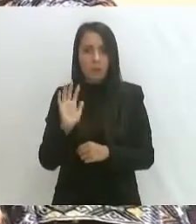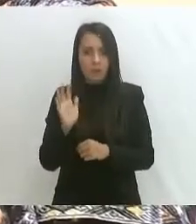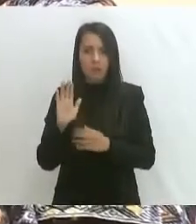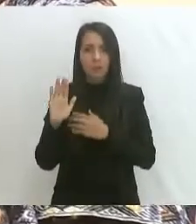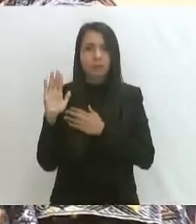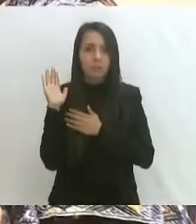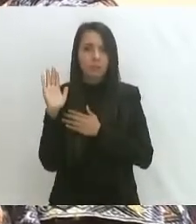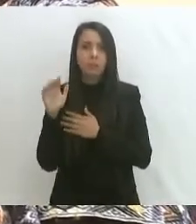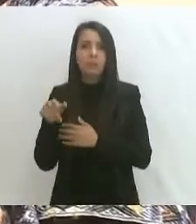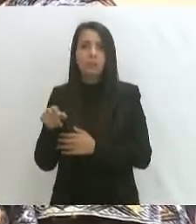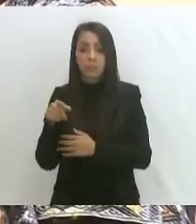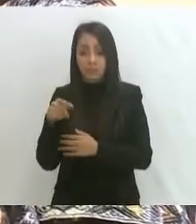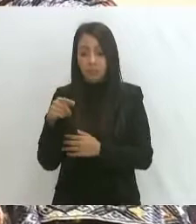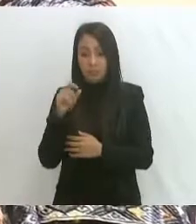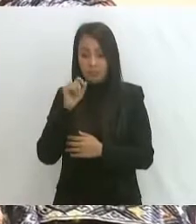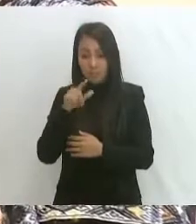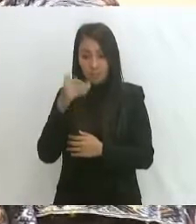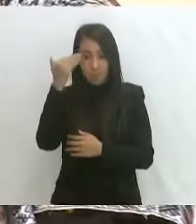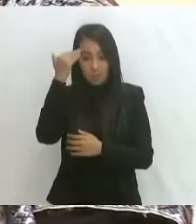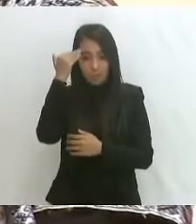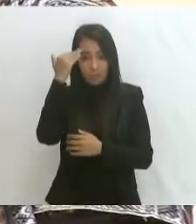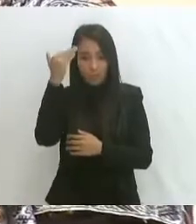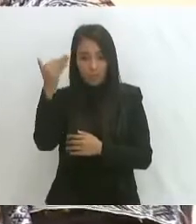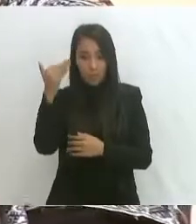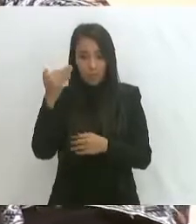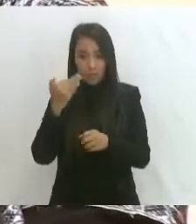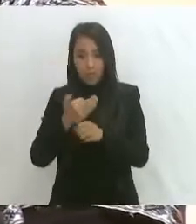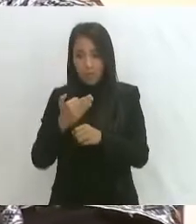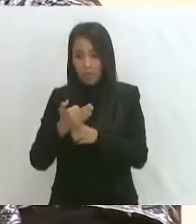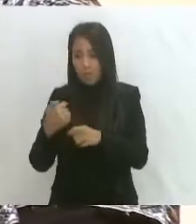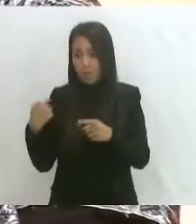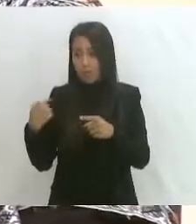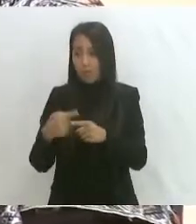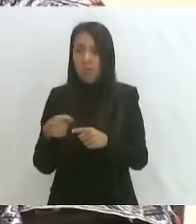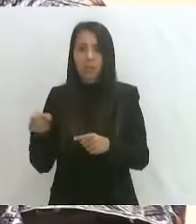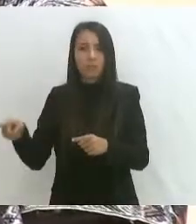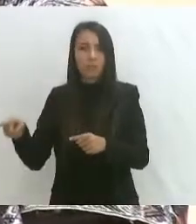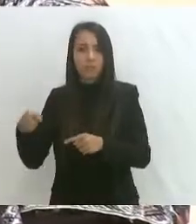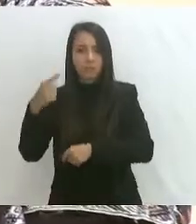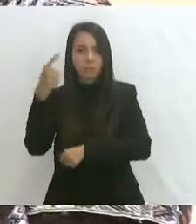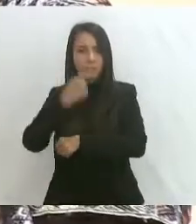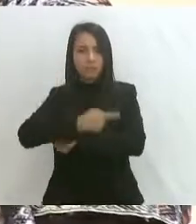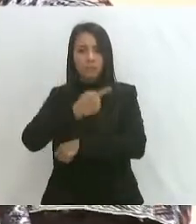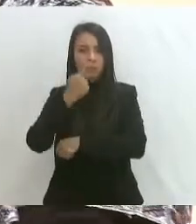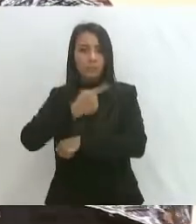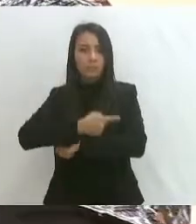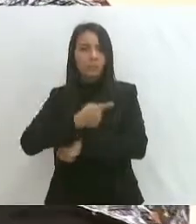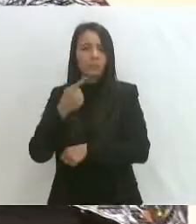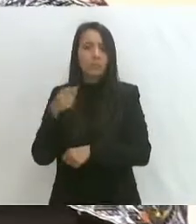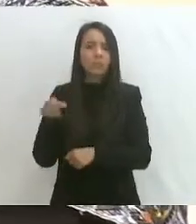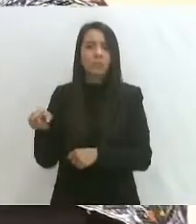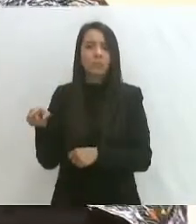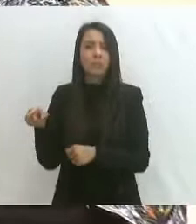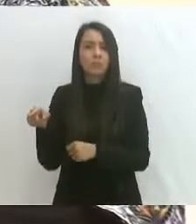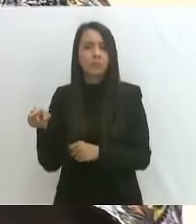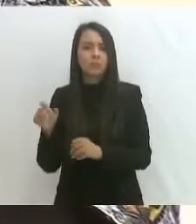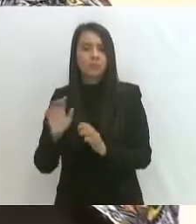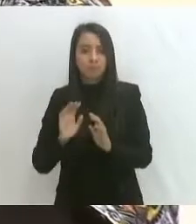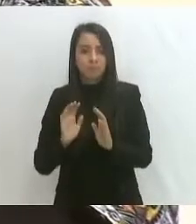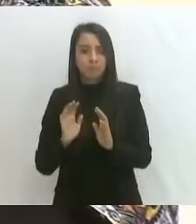a que durante este tiempo que hubiera este paso franco no iban a ver